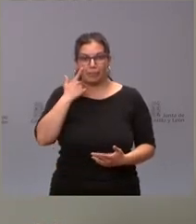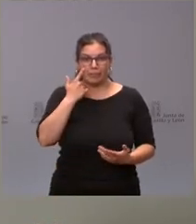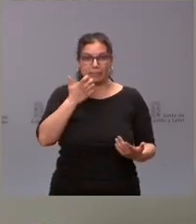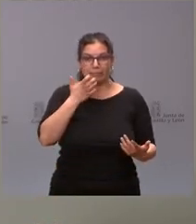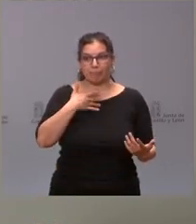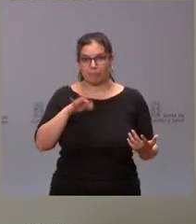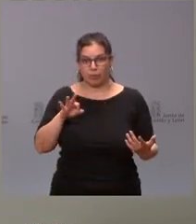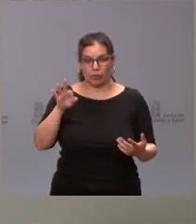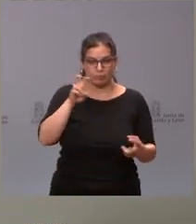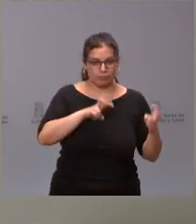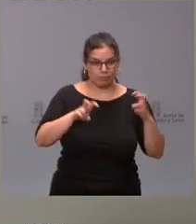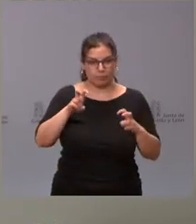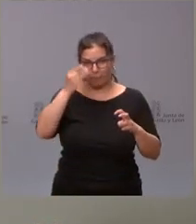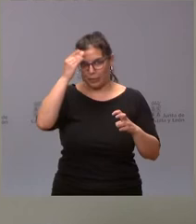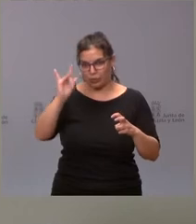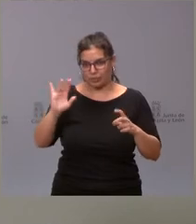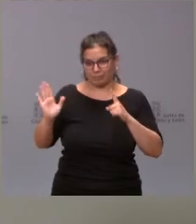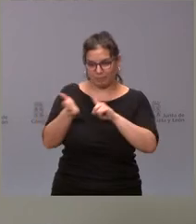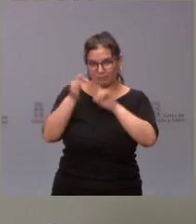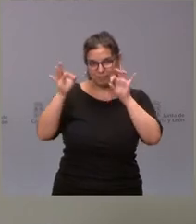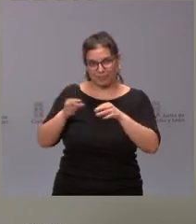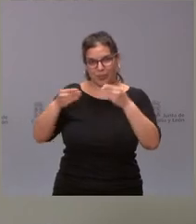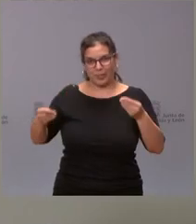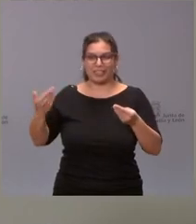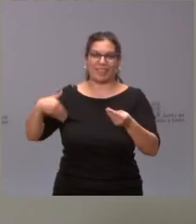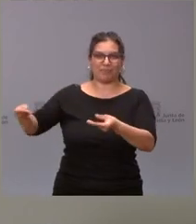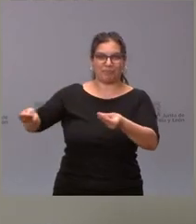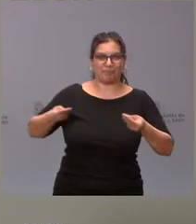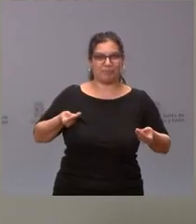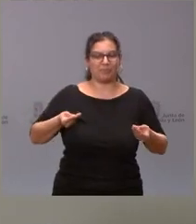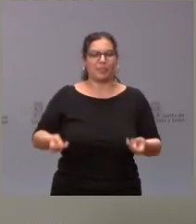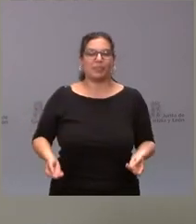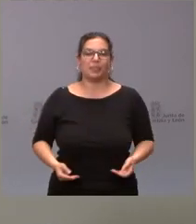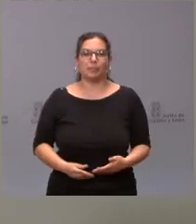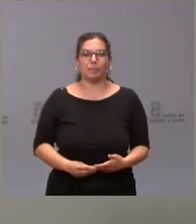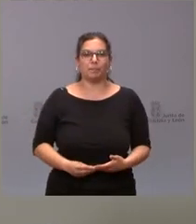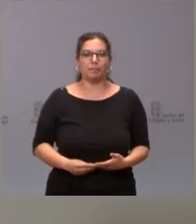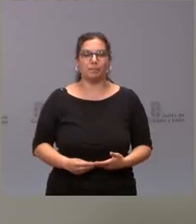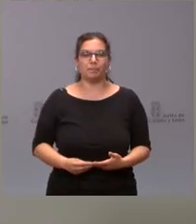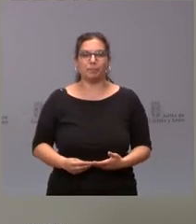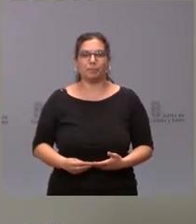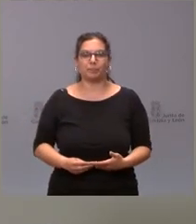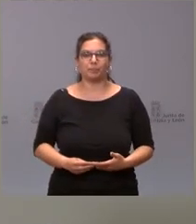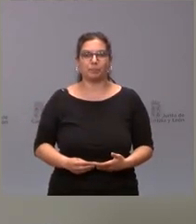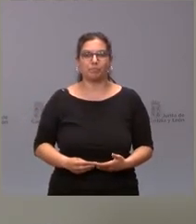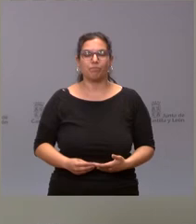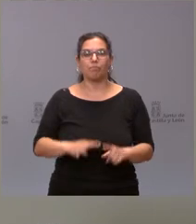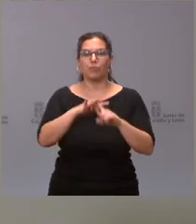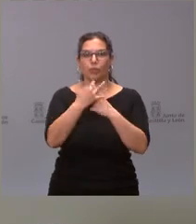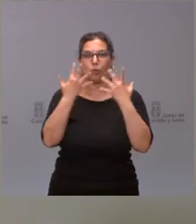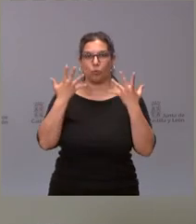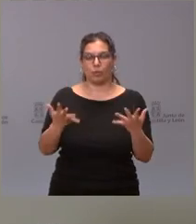capaz, que creo que sí, de encontrar la documentación. Aquí está. Y la situación es la siguiente.